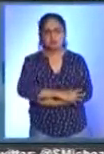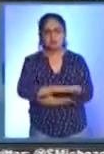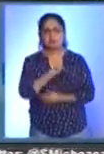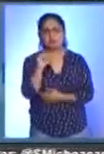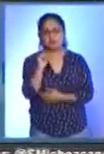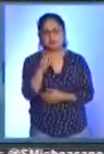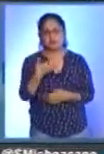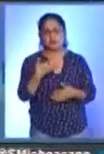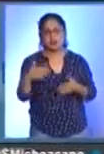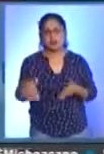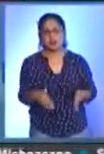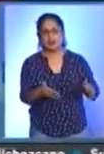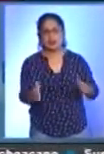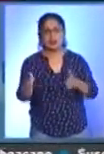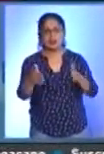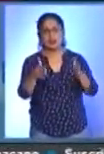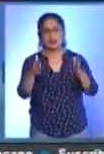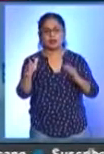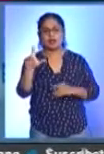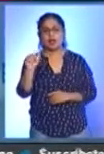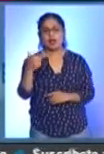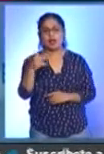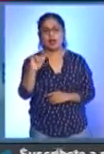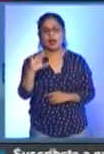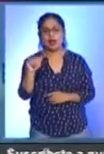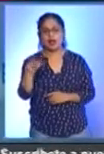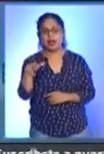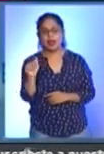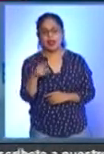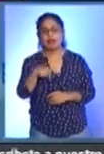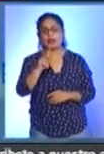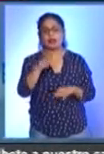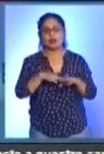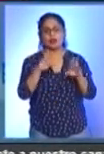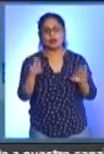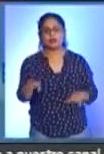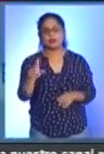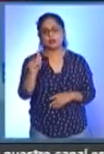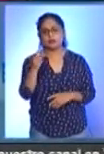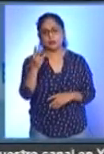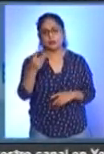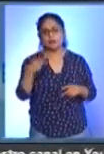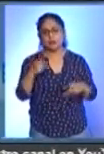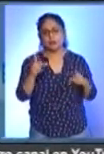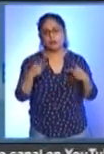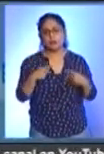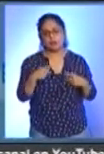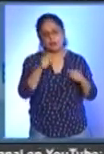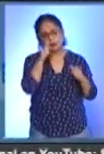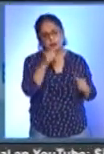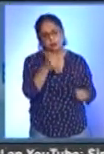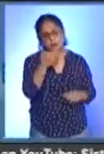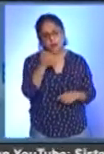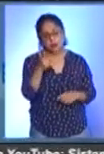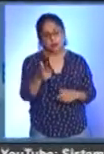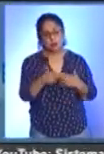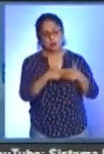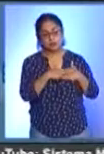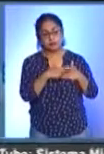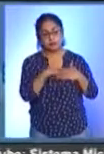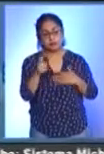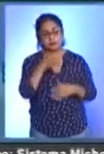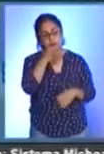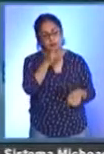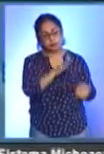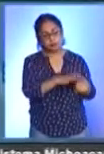el tramo carretero Ario de Rosario de Huacana, en el kilómetro 76, pero fue atendido por el... No obstante, Protección del Estado emite las